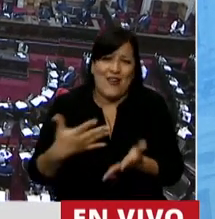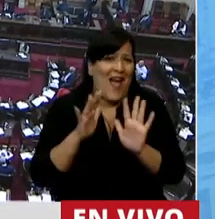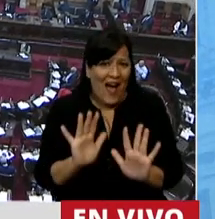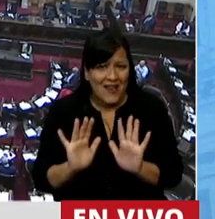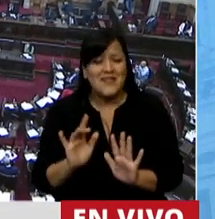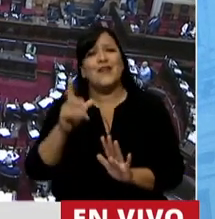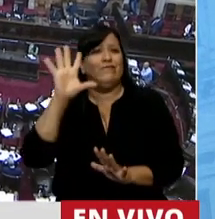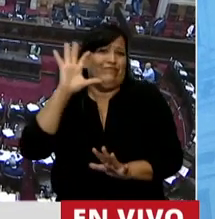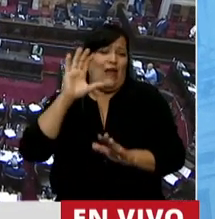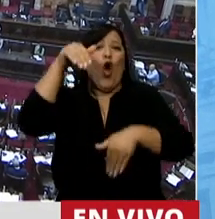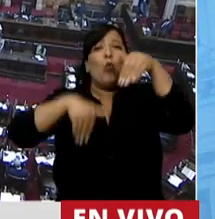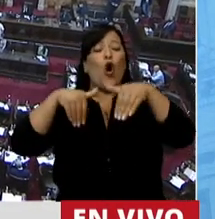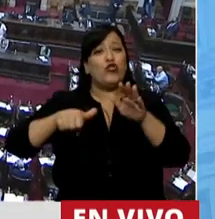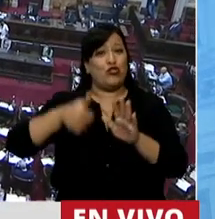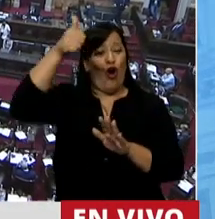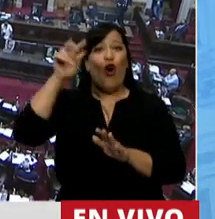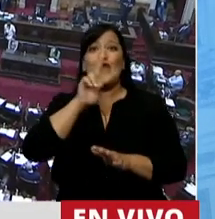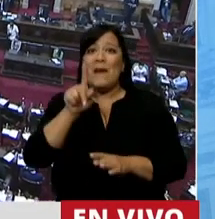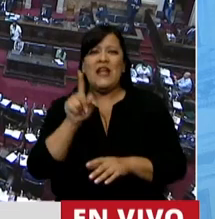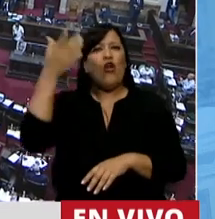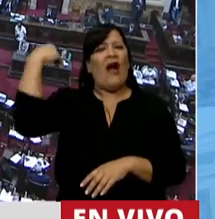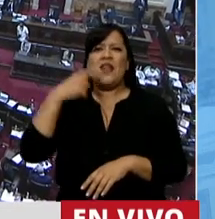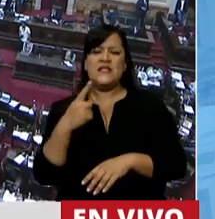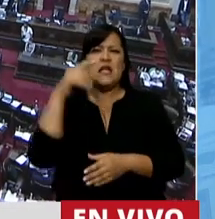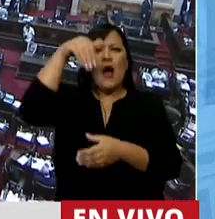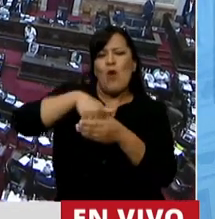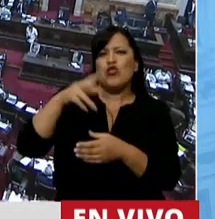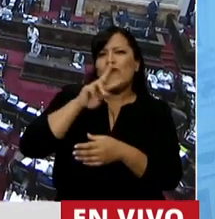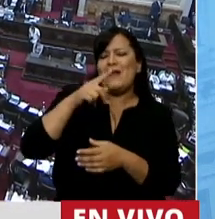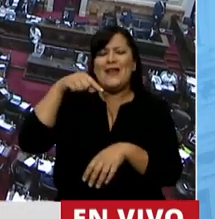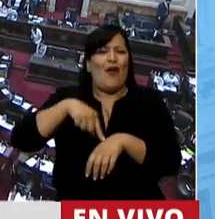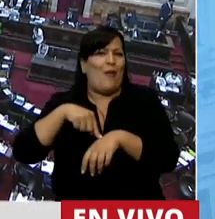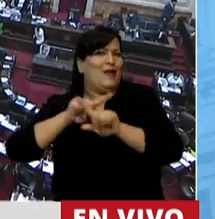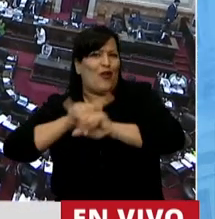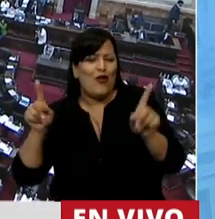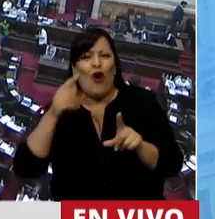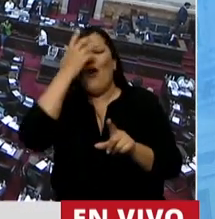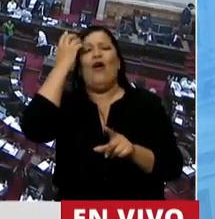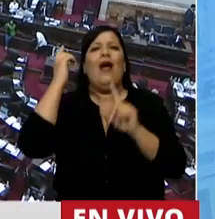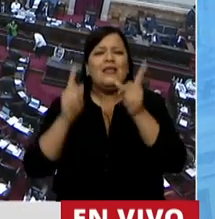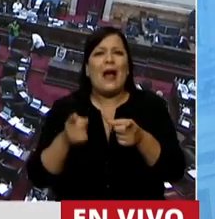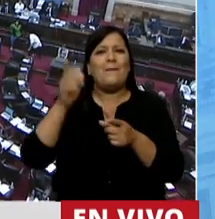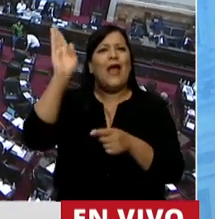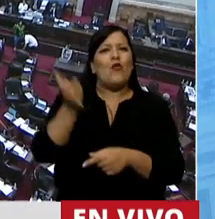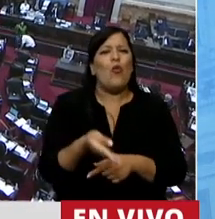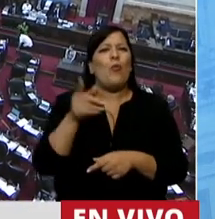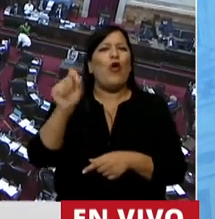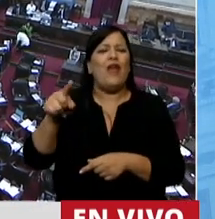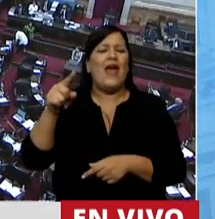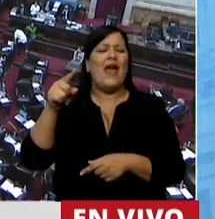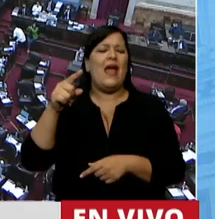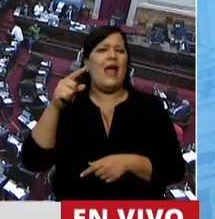Recordamos el voto femenino y no era el momento. Recordamos el cupo del 91 y no era el momento.